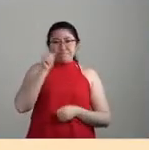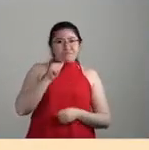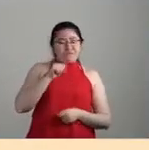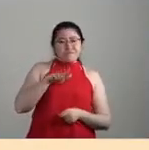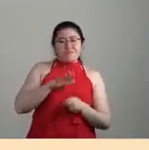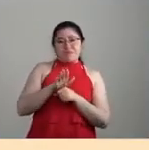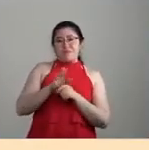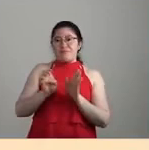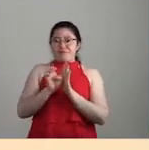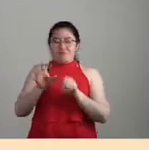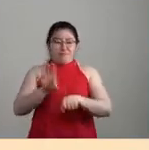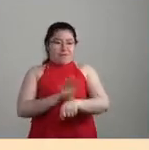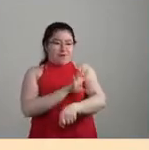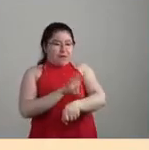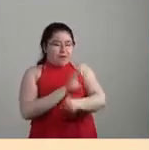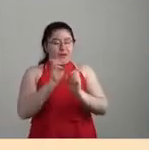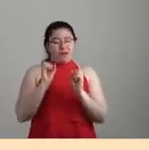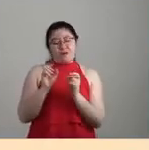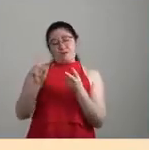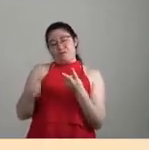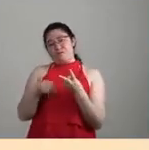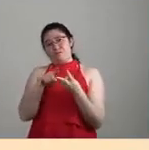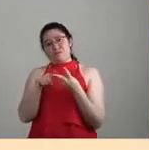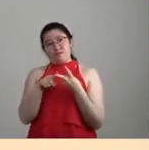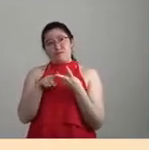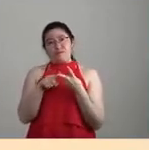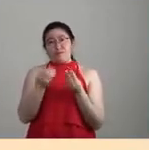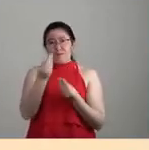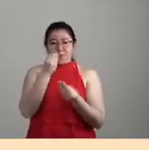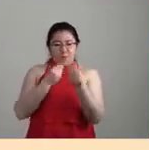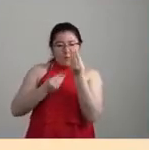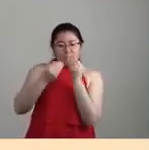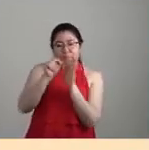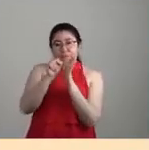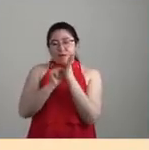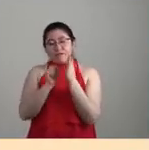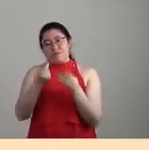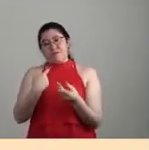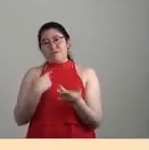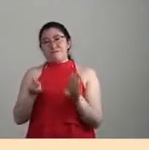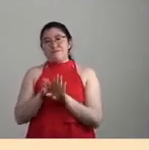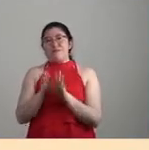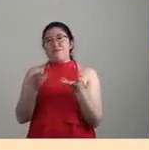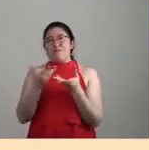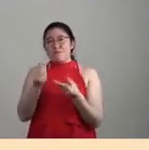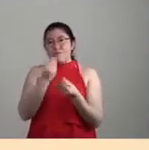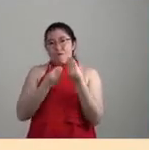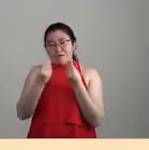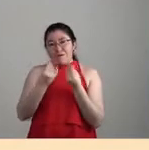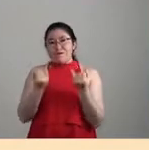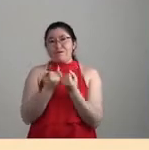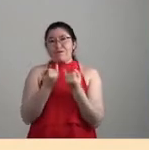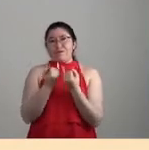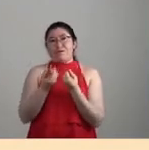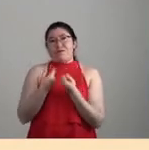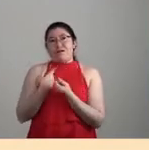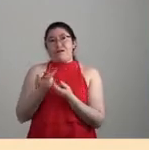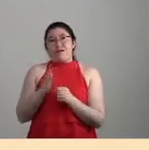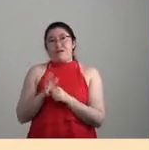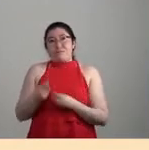energéticos, en lo que son, por ejemplo, en los sistemas alimentarios, la producción de alimentos, pero también en todo lo que es la reproducción de la vida,